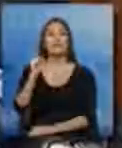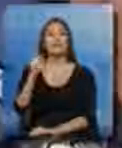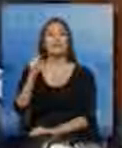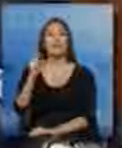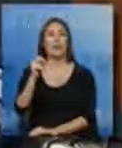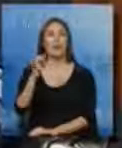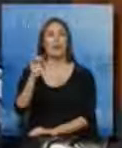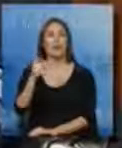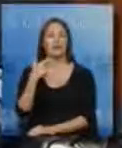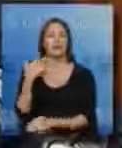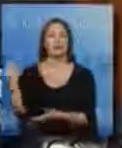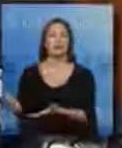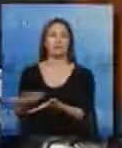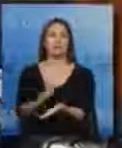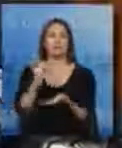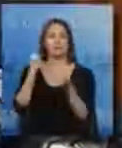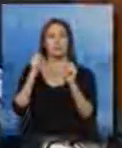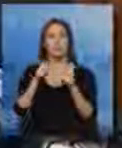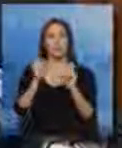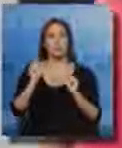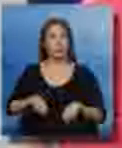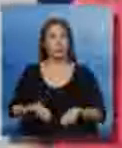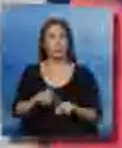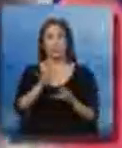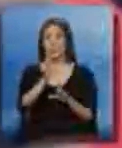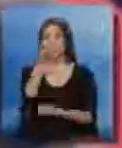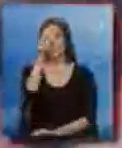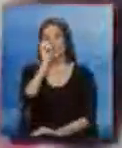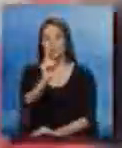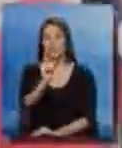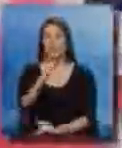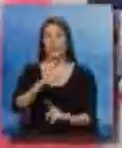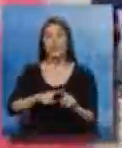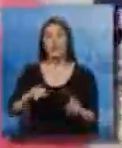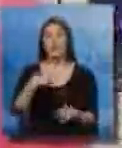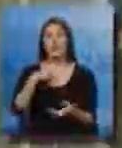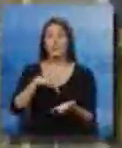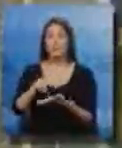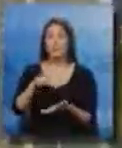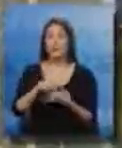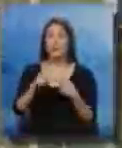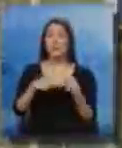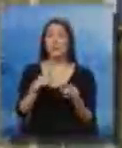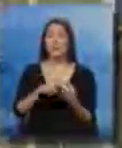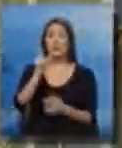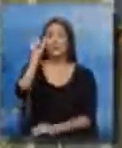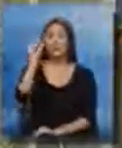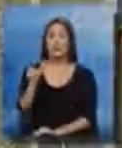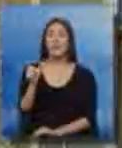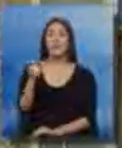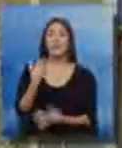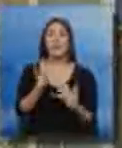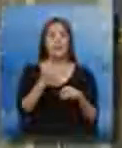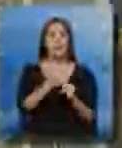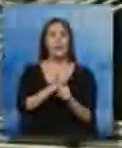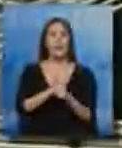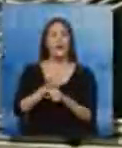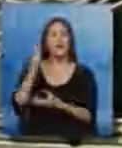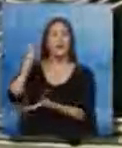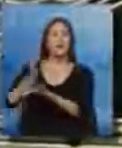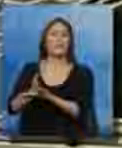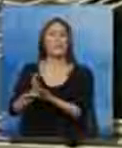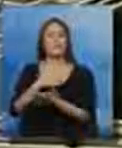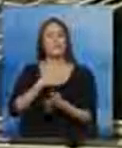En su totalidad si es que así lo requiere el trabajador. Según el documento el pago culminará cuando el afiliado ejerza nuevamente una actividad productiva.